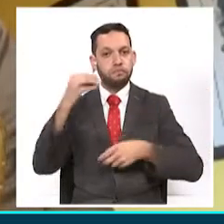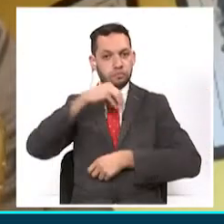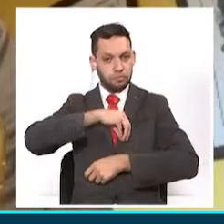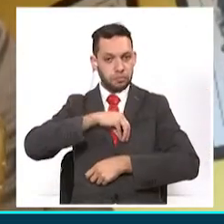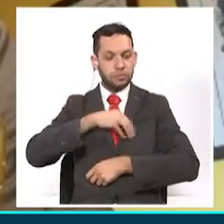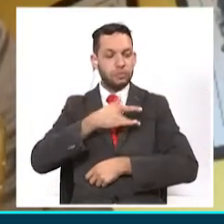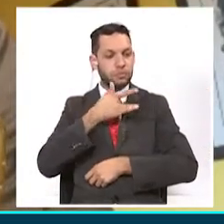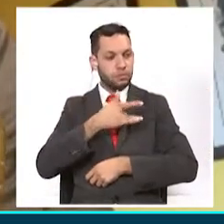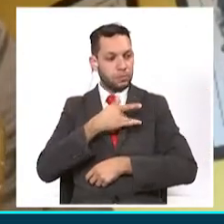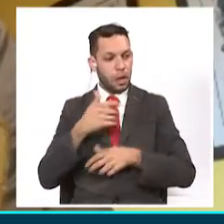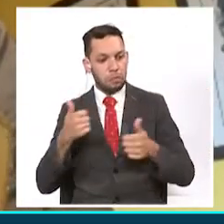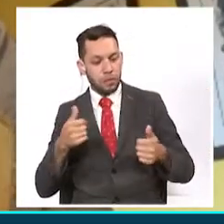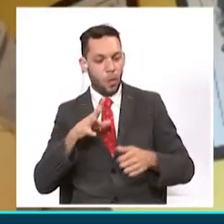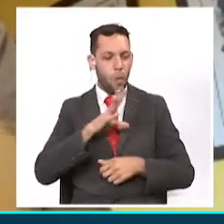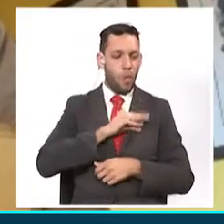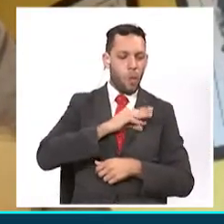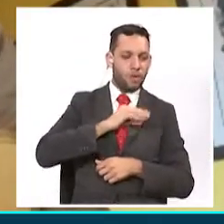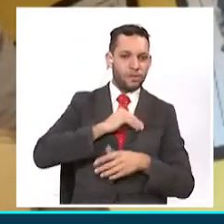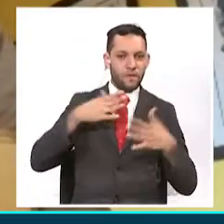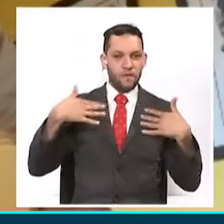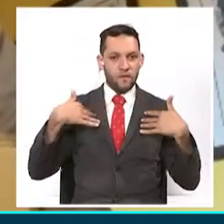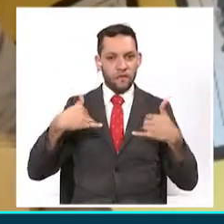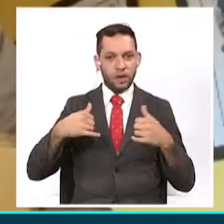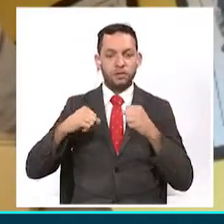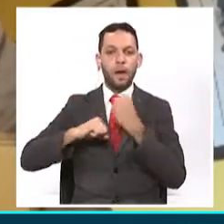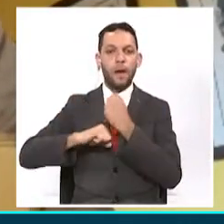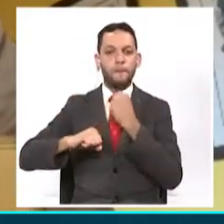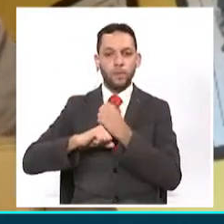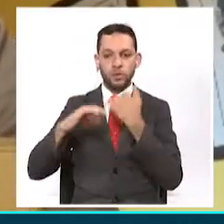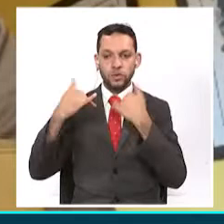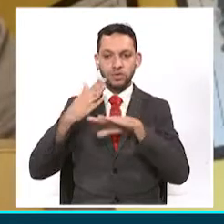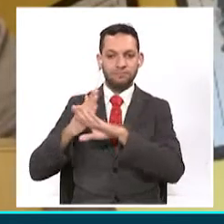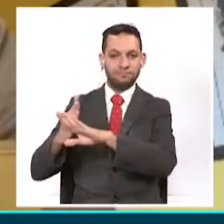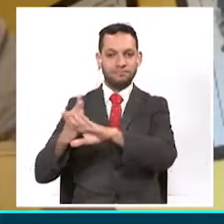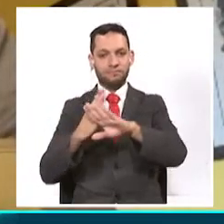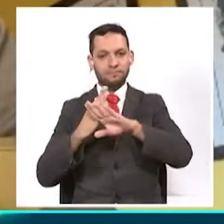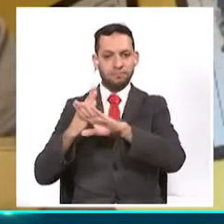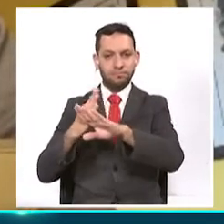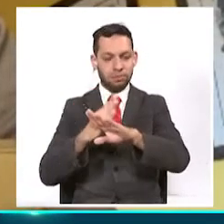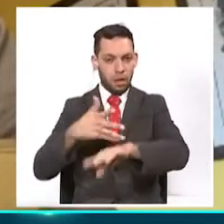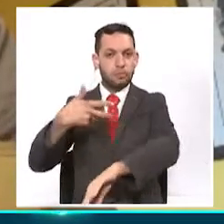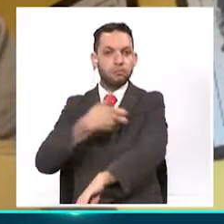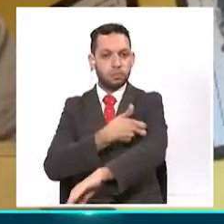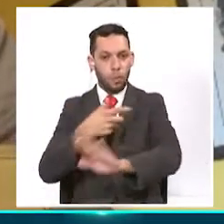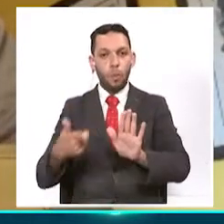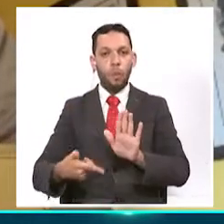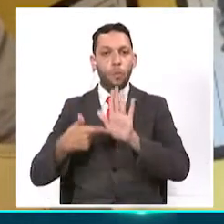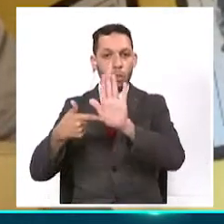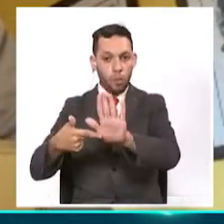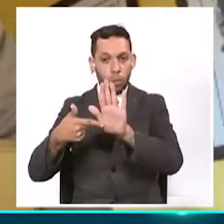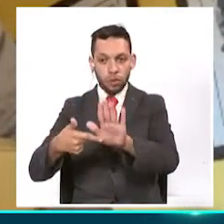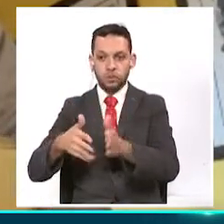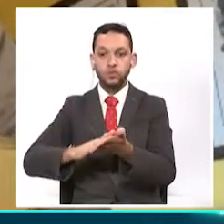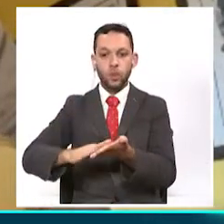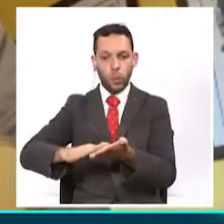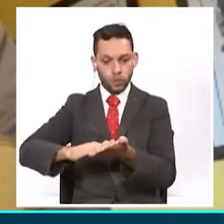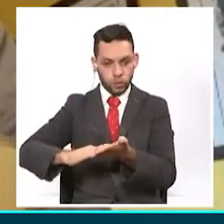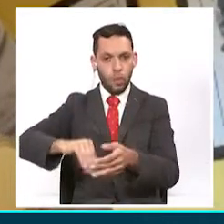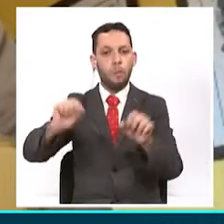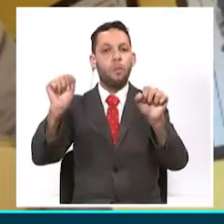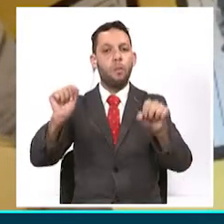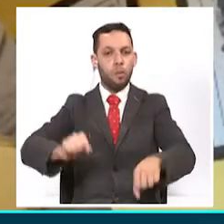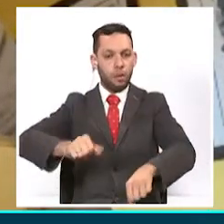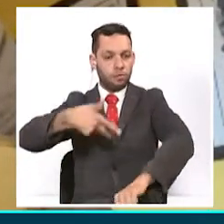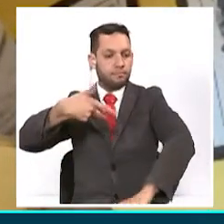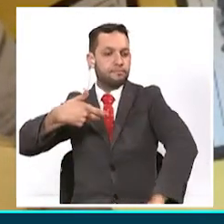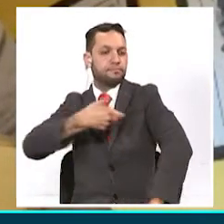alegría poder contar con esta vacuna para mostrarle al mundo de que la solución es la vacuna para